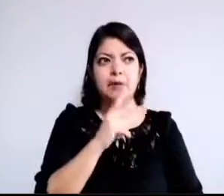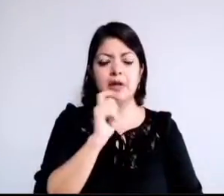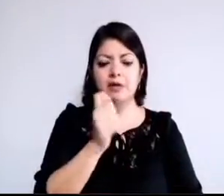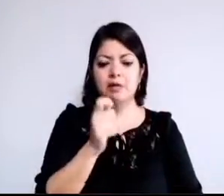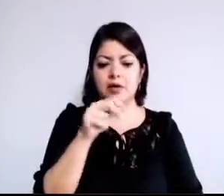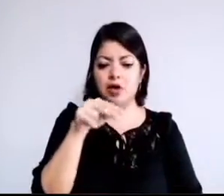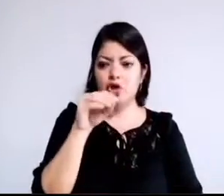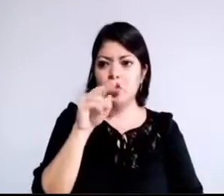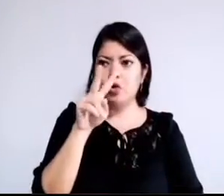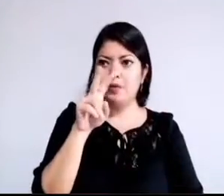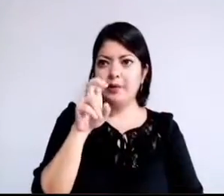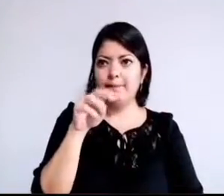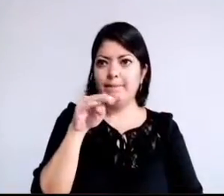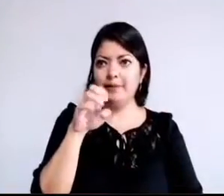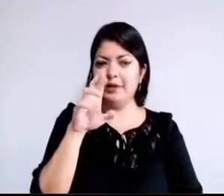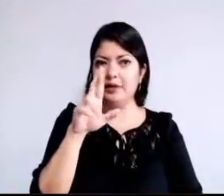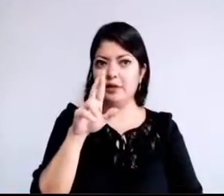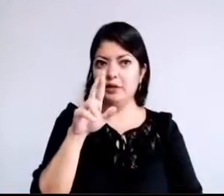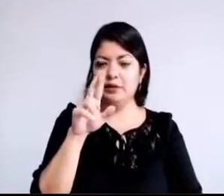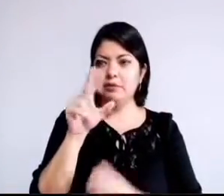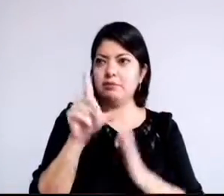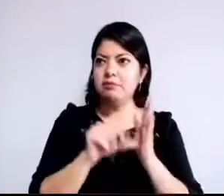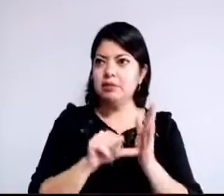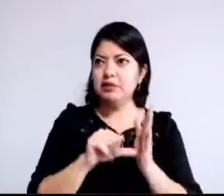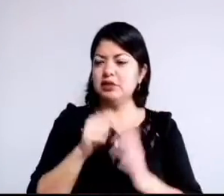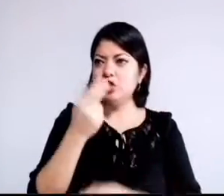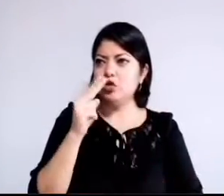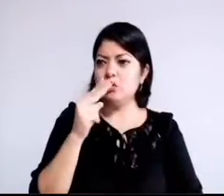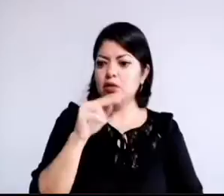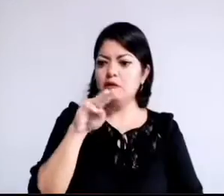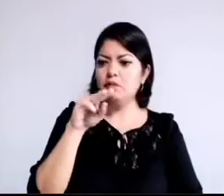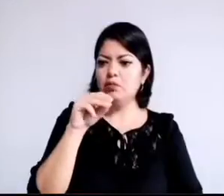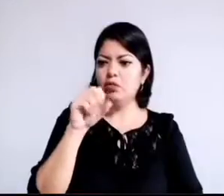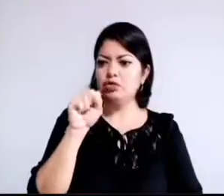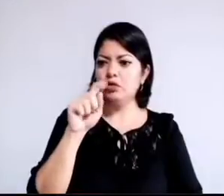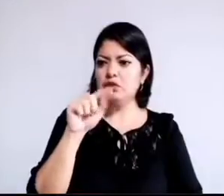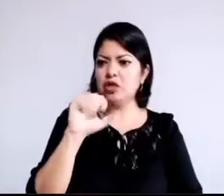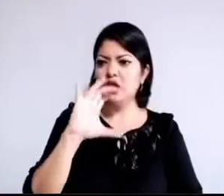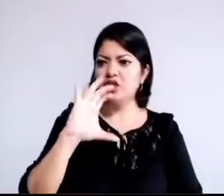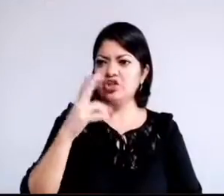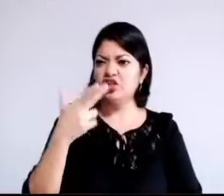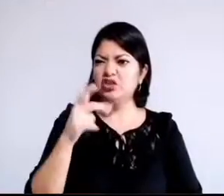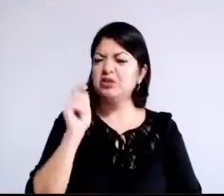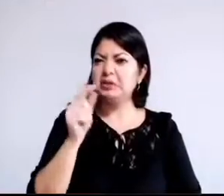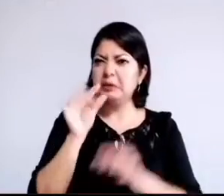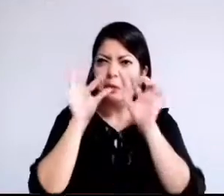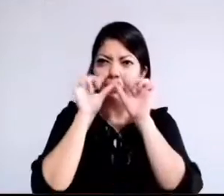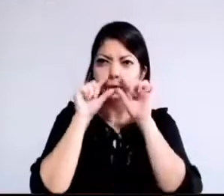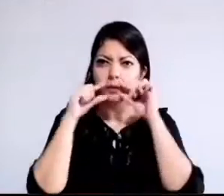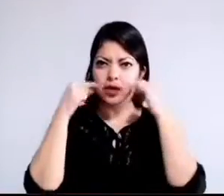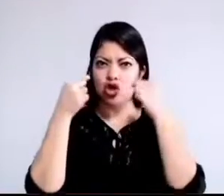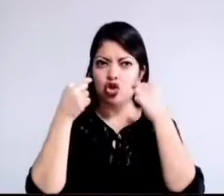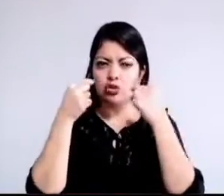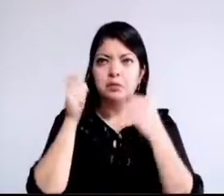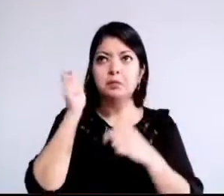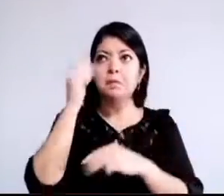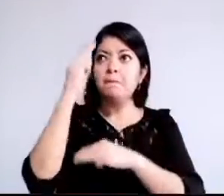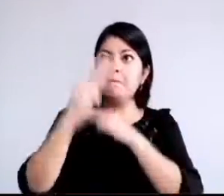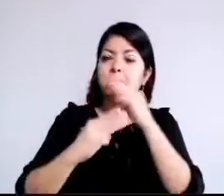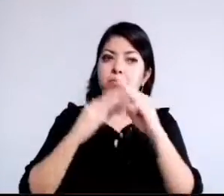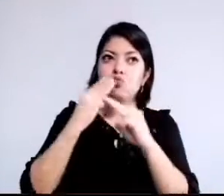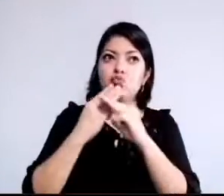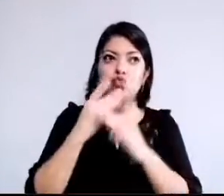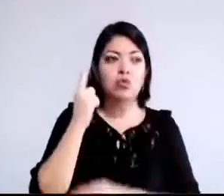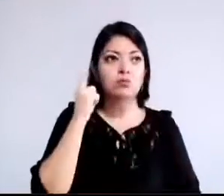noviembre y mustache por bigote. Es un fenómeno global cuya meta